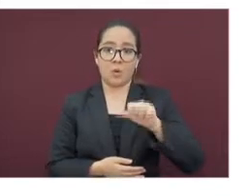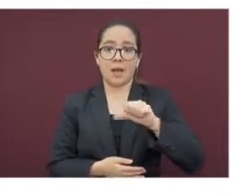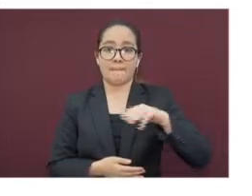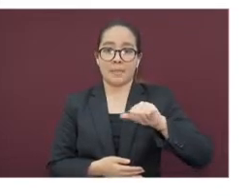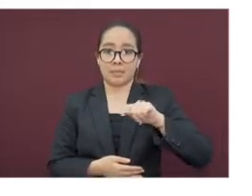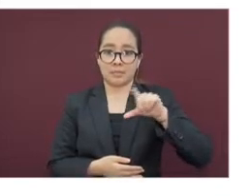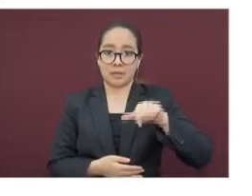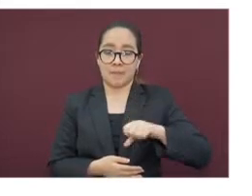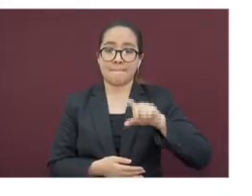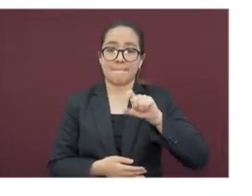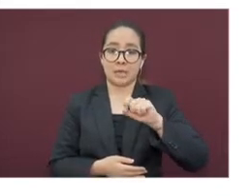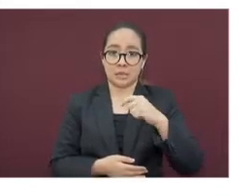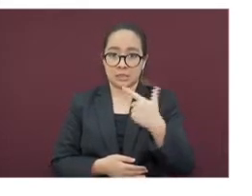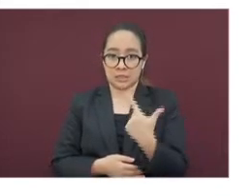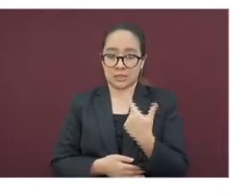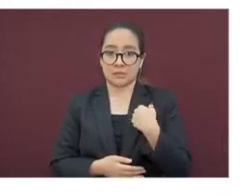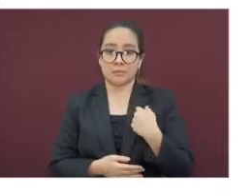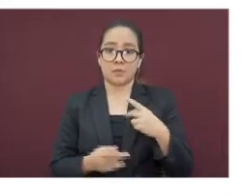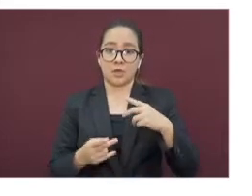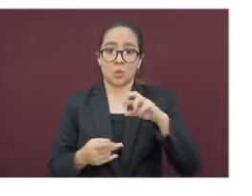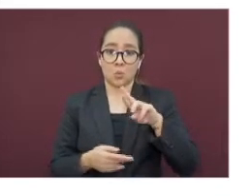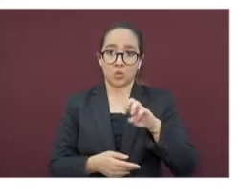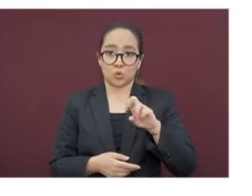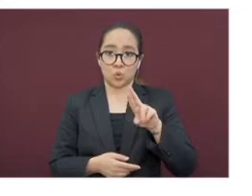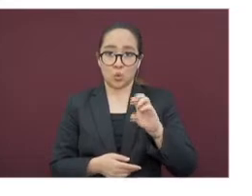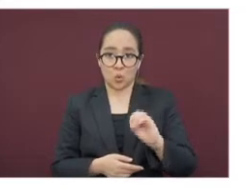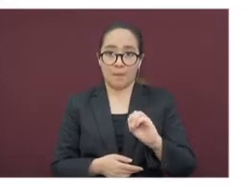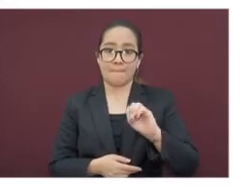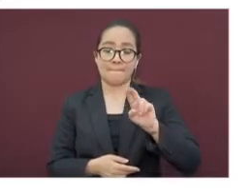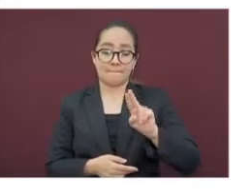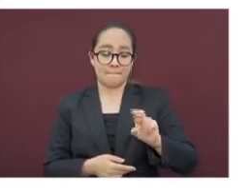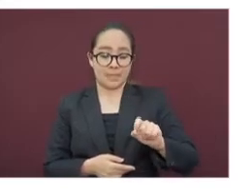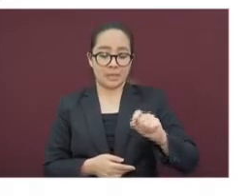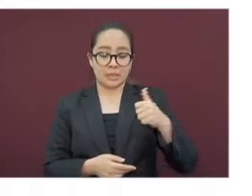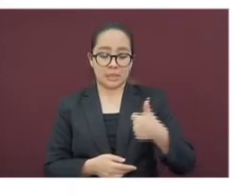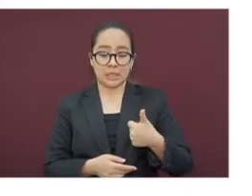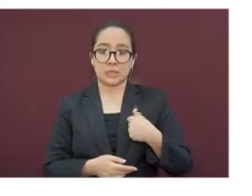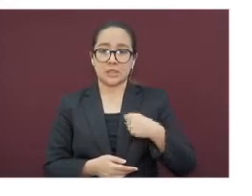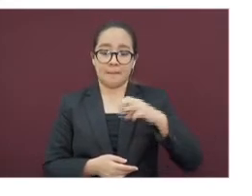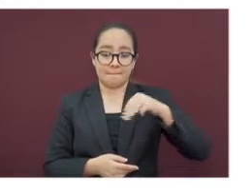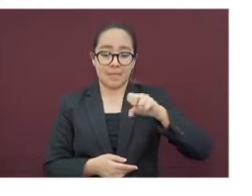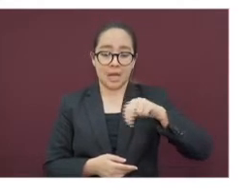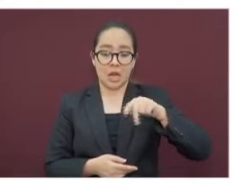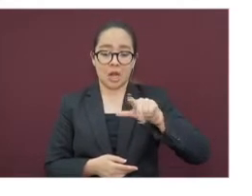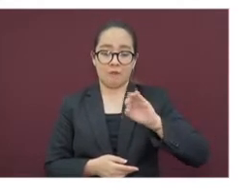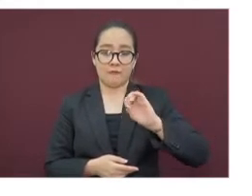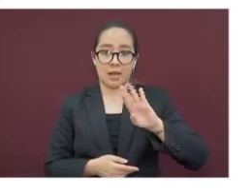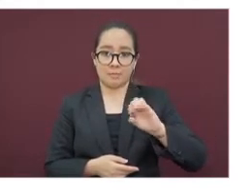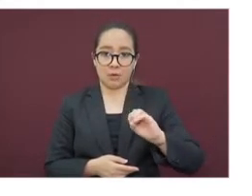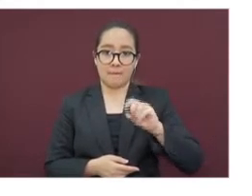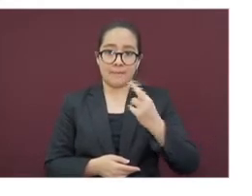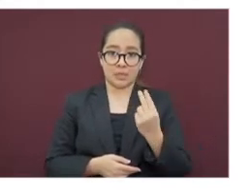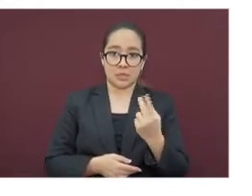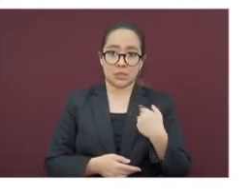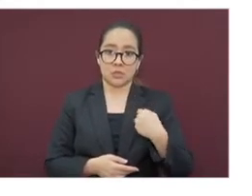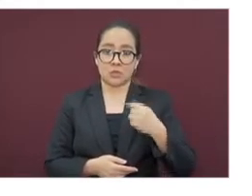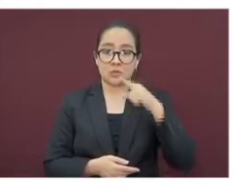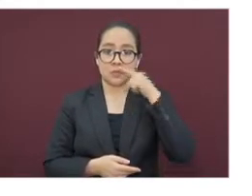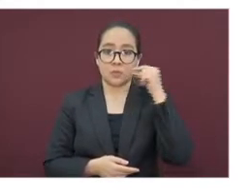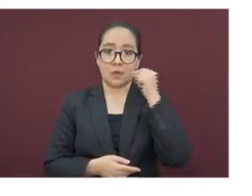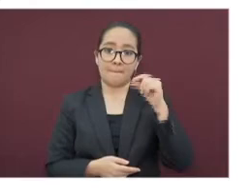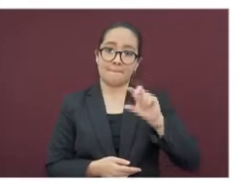veintisiete, Úrsulo Galván veintiséis, Malio Fabio Altamirano veinticinco, Emiliano Zapata